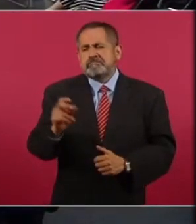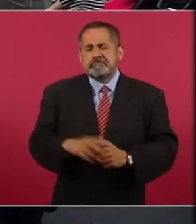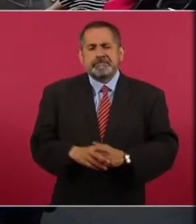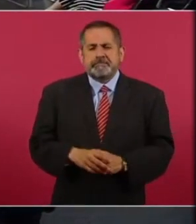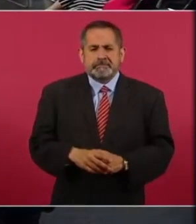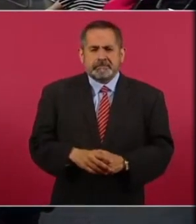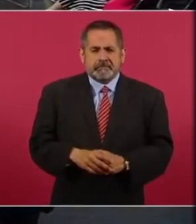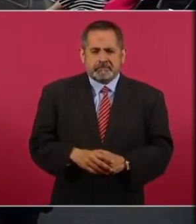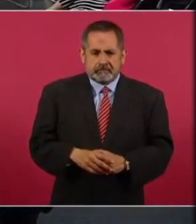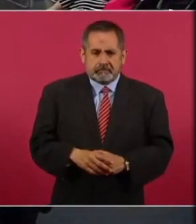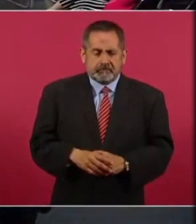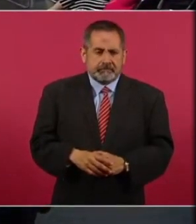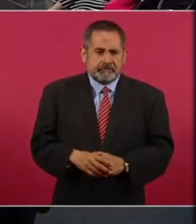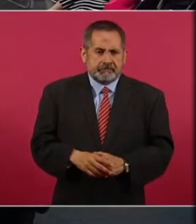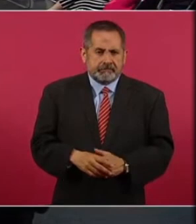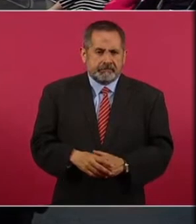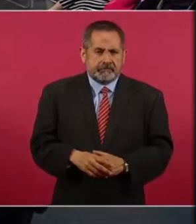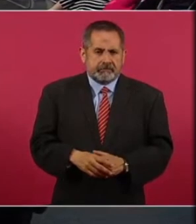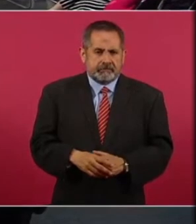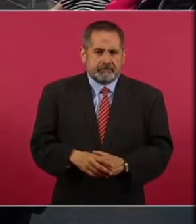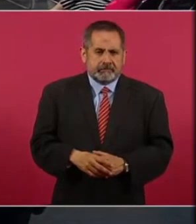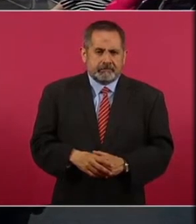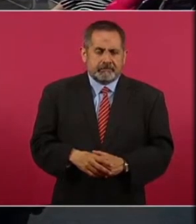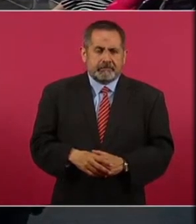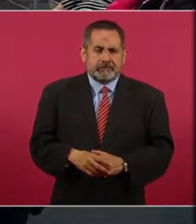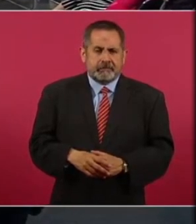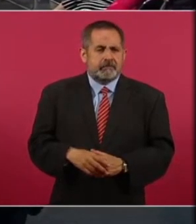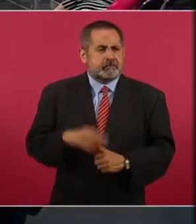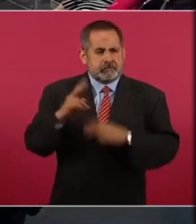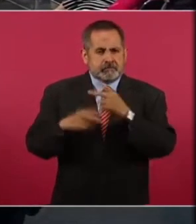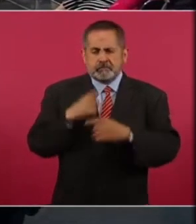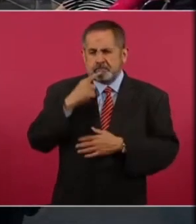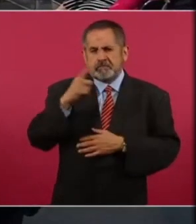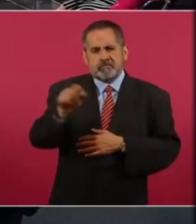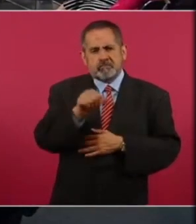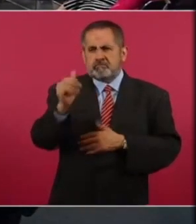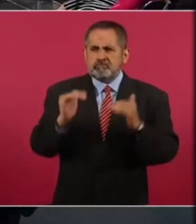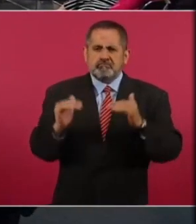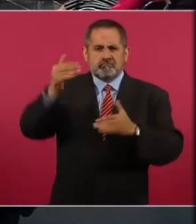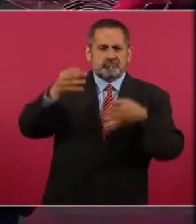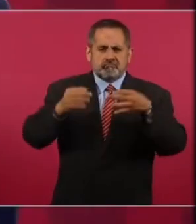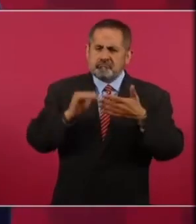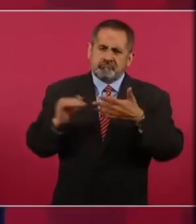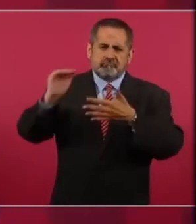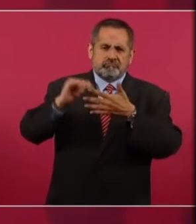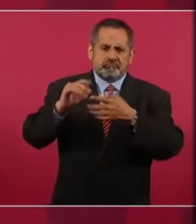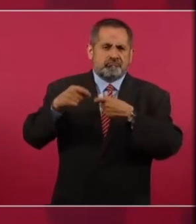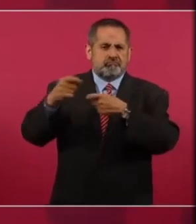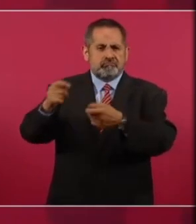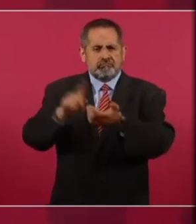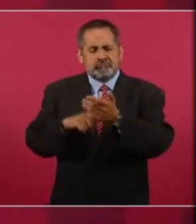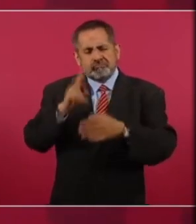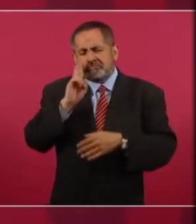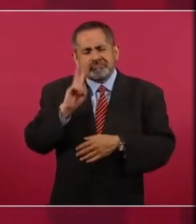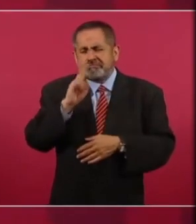no, vamos a acudir a otra instancia o se